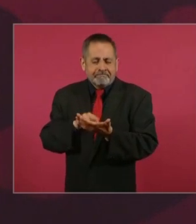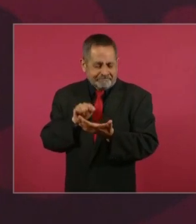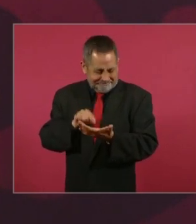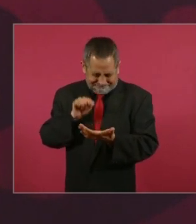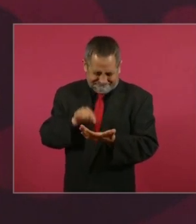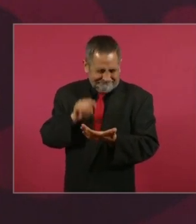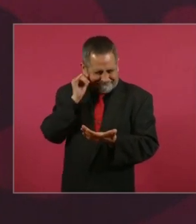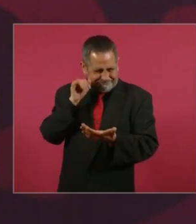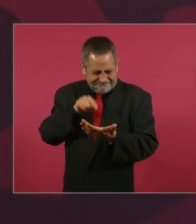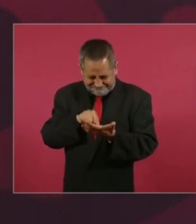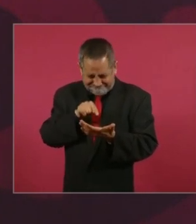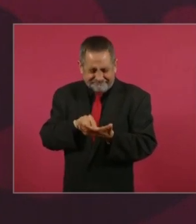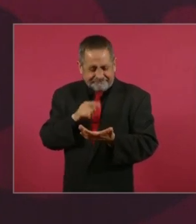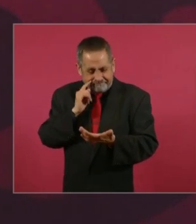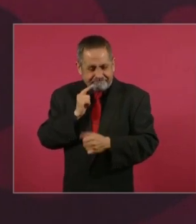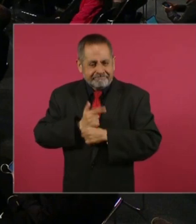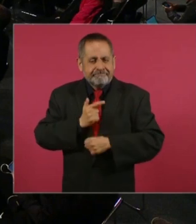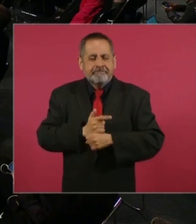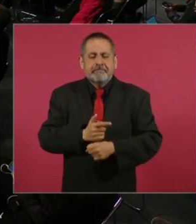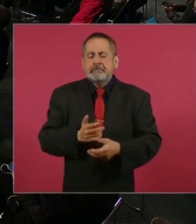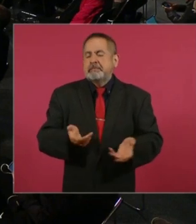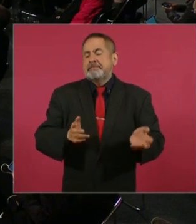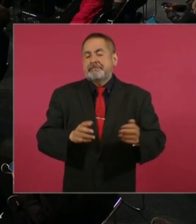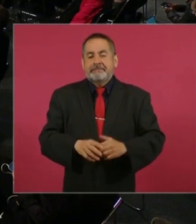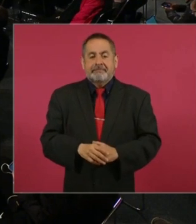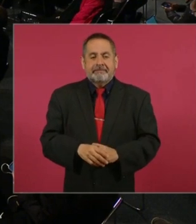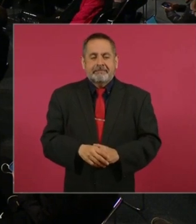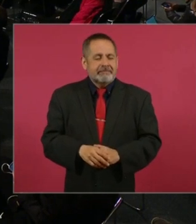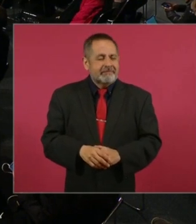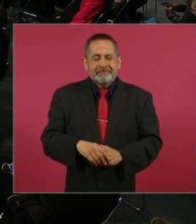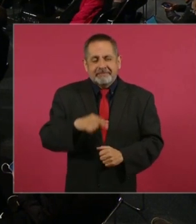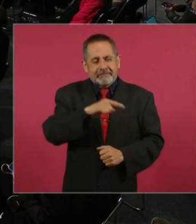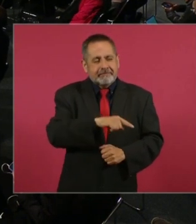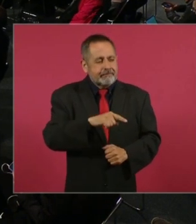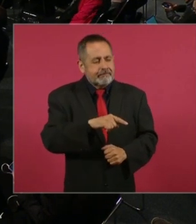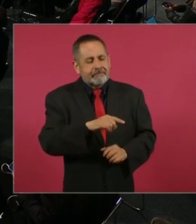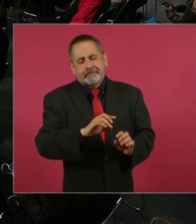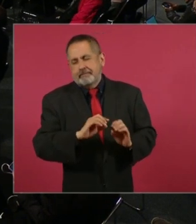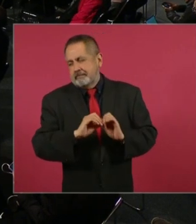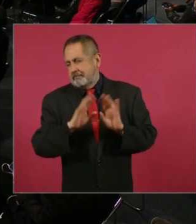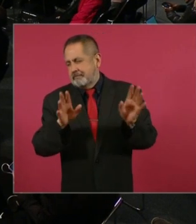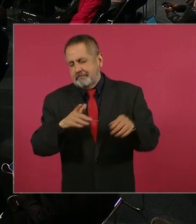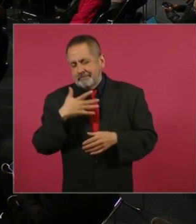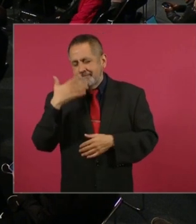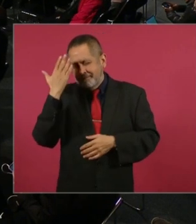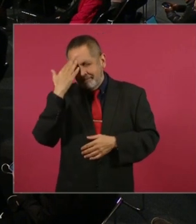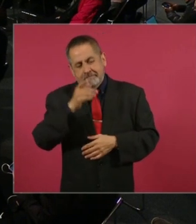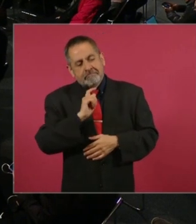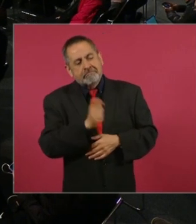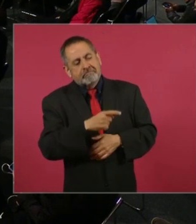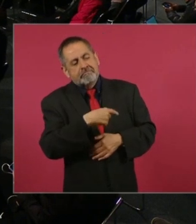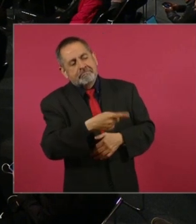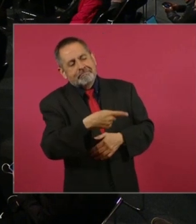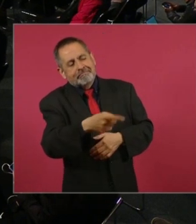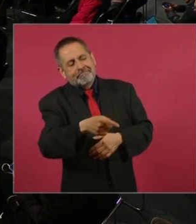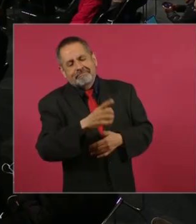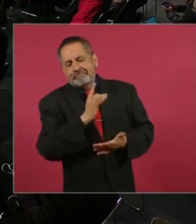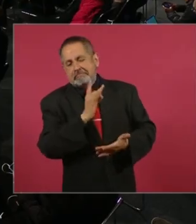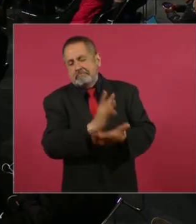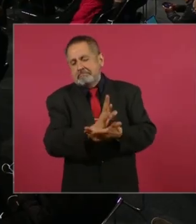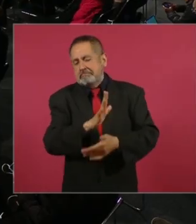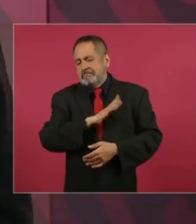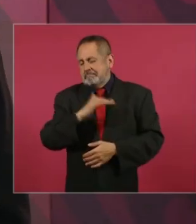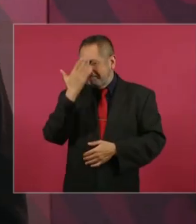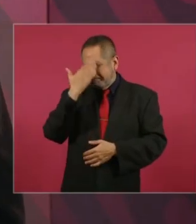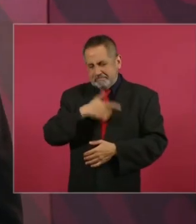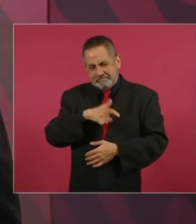además son muy obvios, predecibles, los